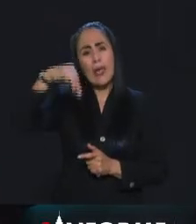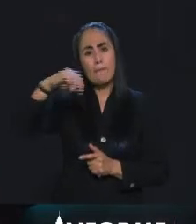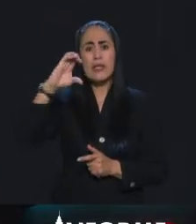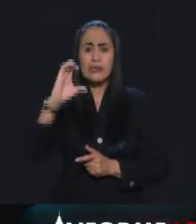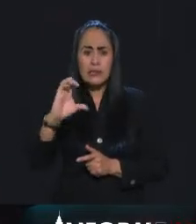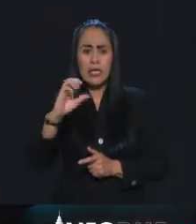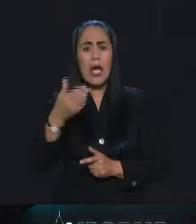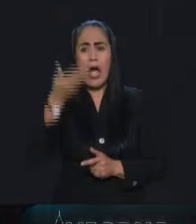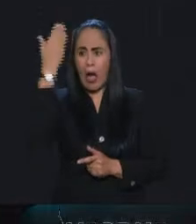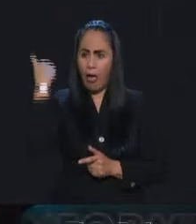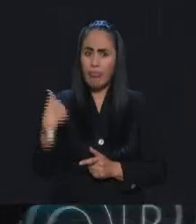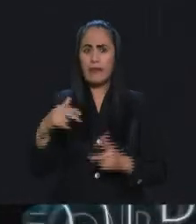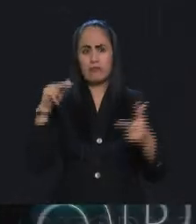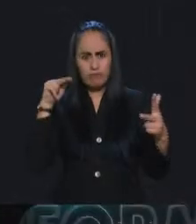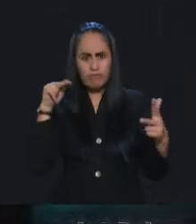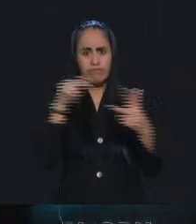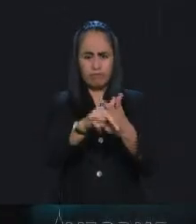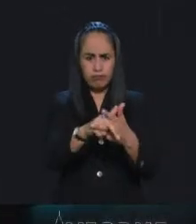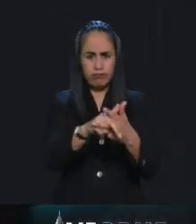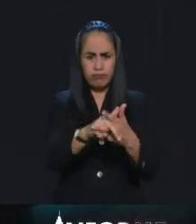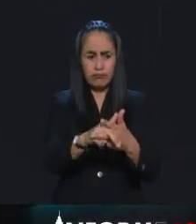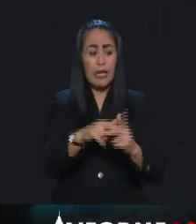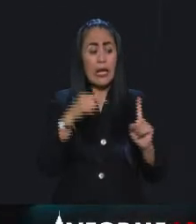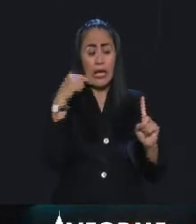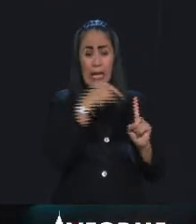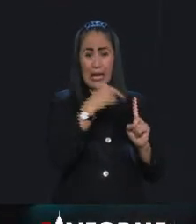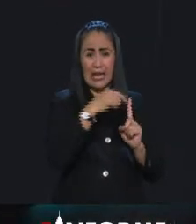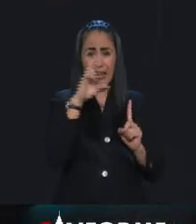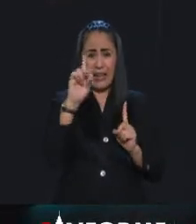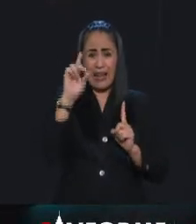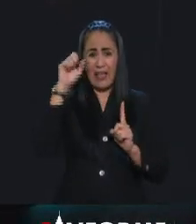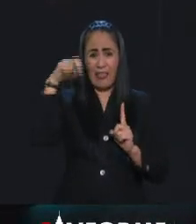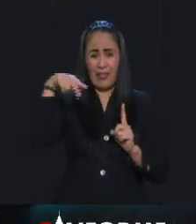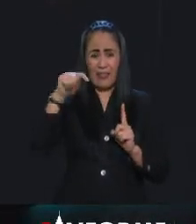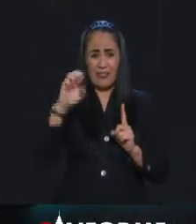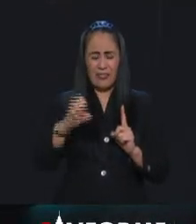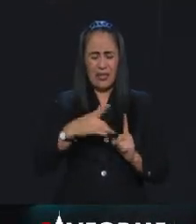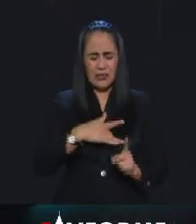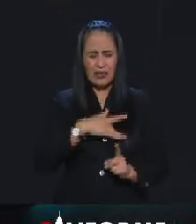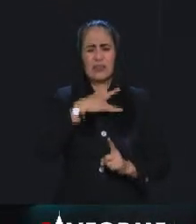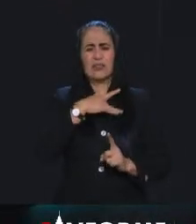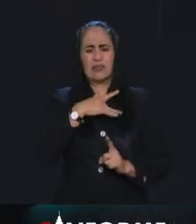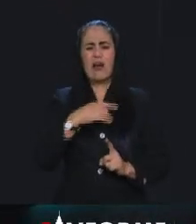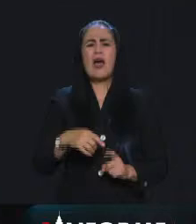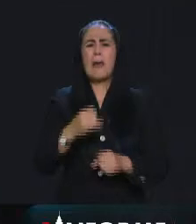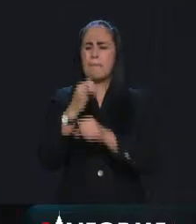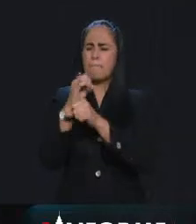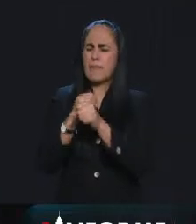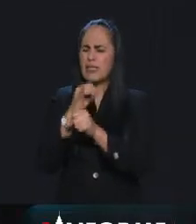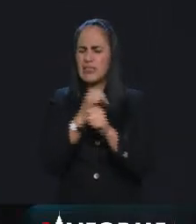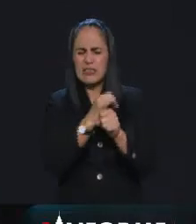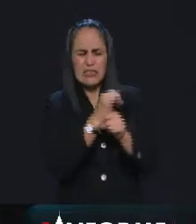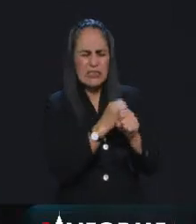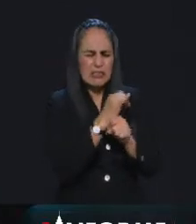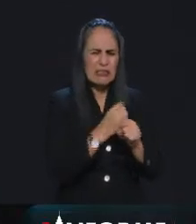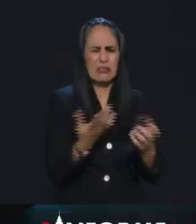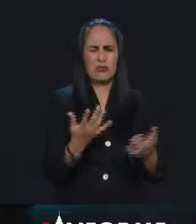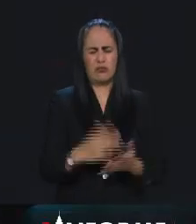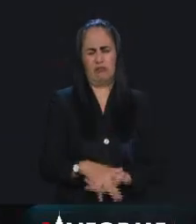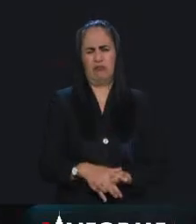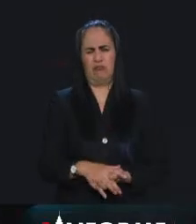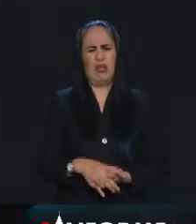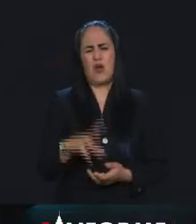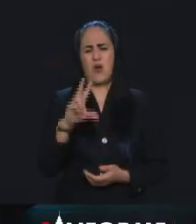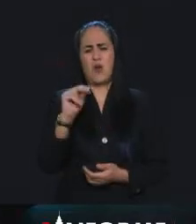asesinado. Y él está indignado por la investigación que se ha hecho en ese sentido. Entonces, como que hay cosas que no